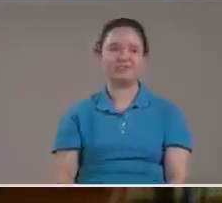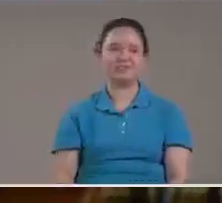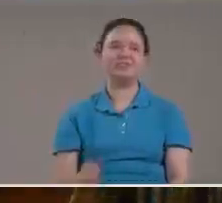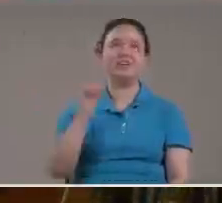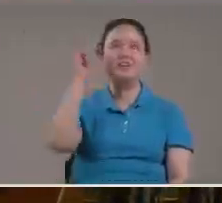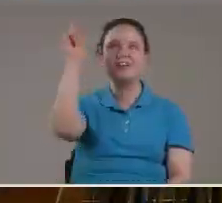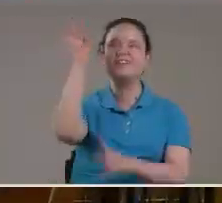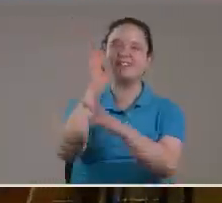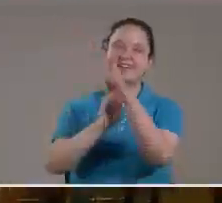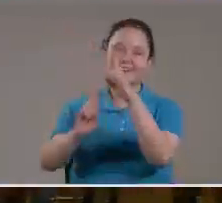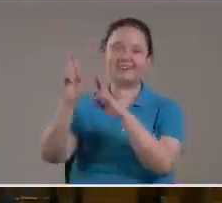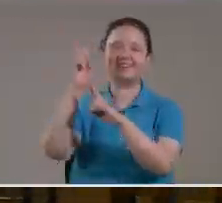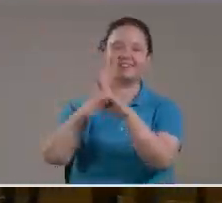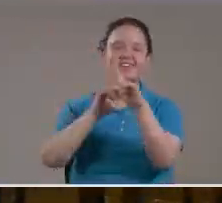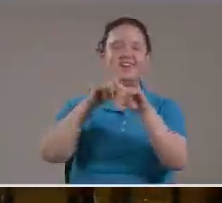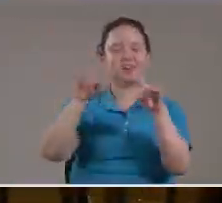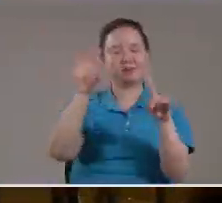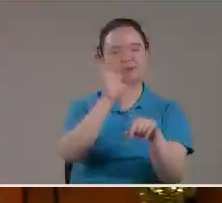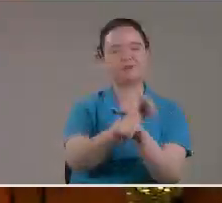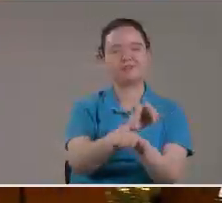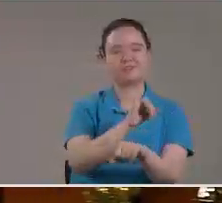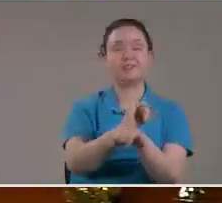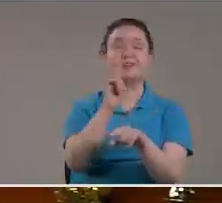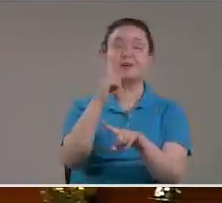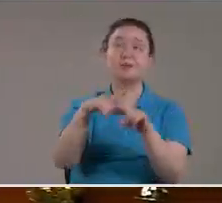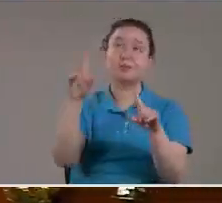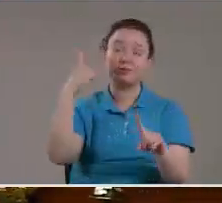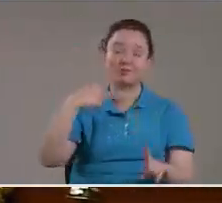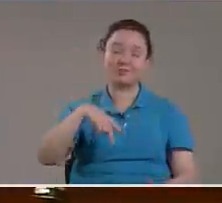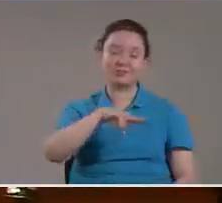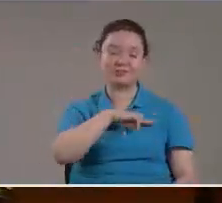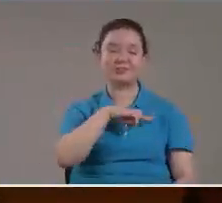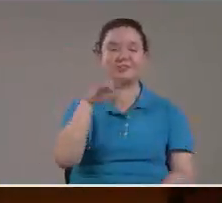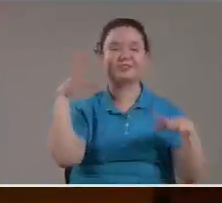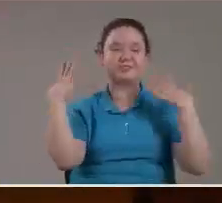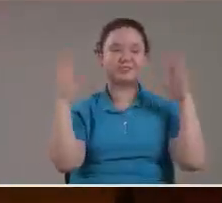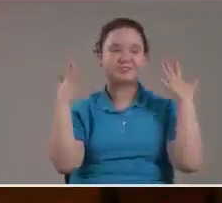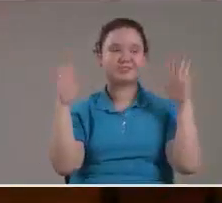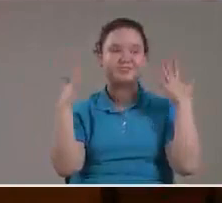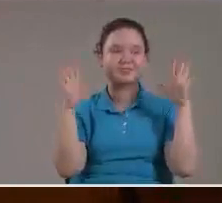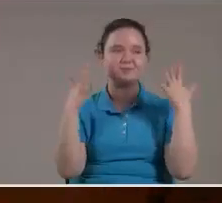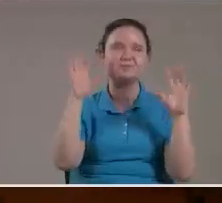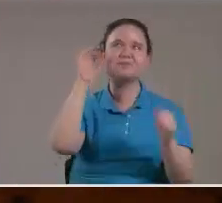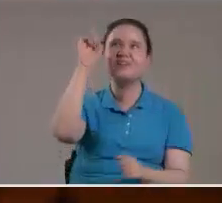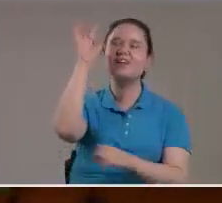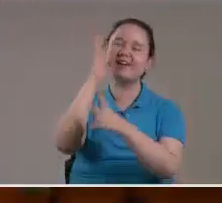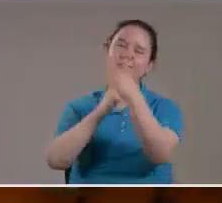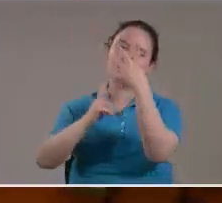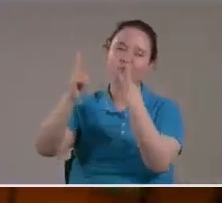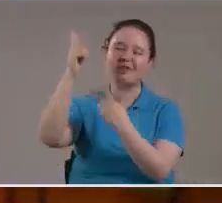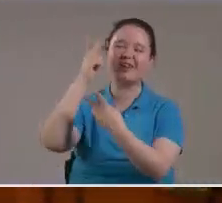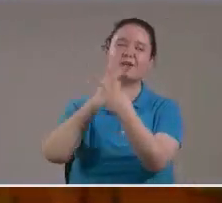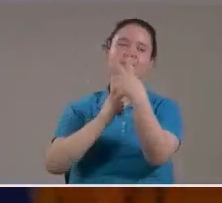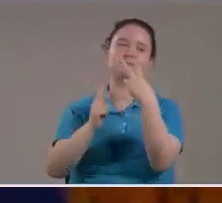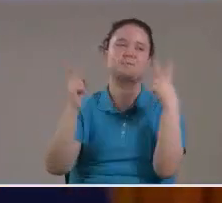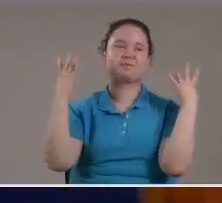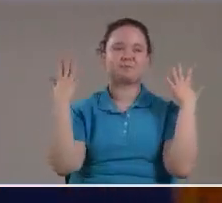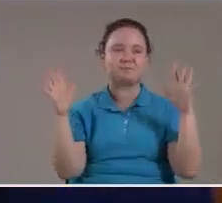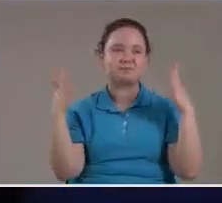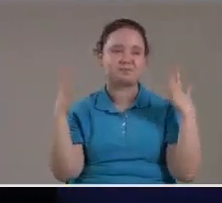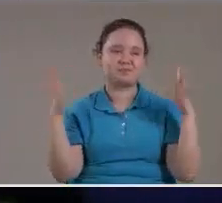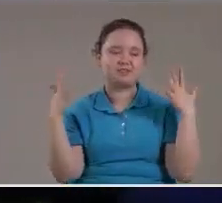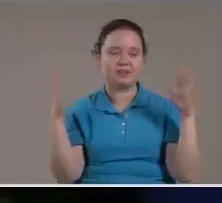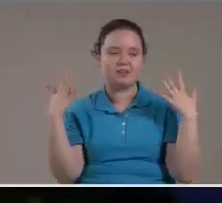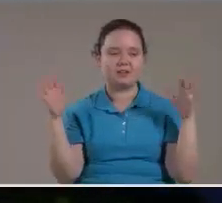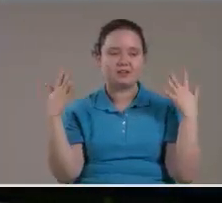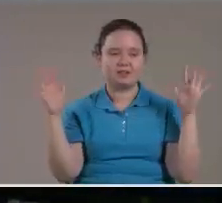Va a regresar Va a regresar Él volverá Él volverá Bueno